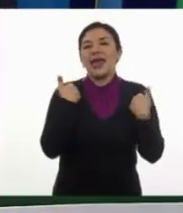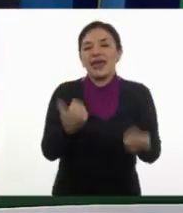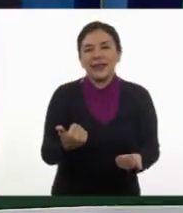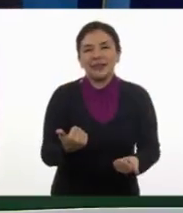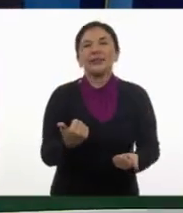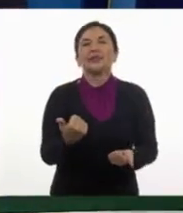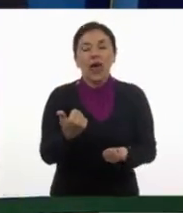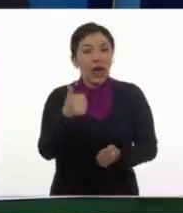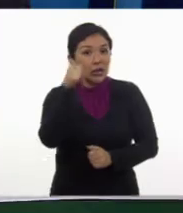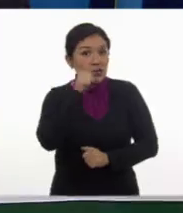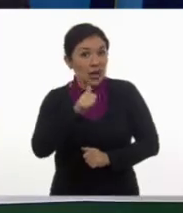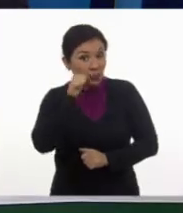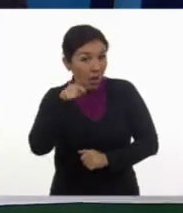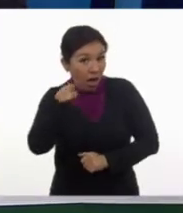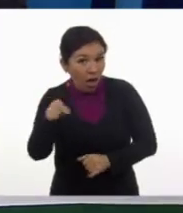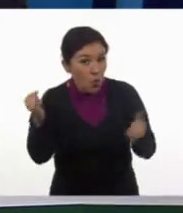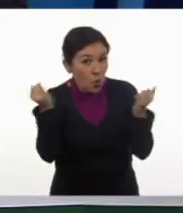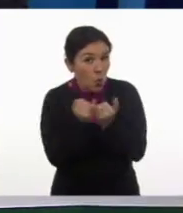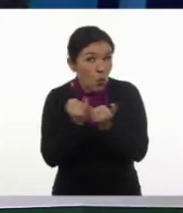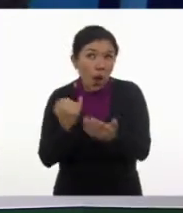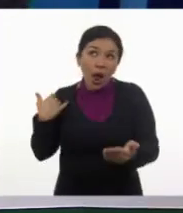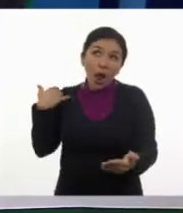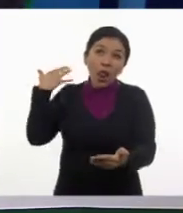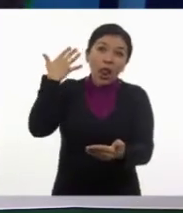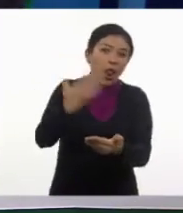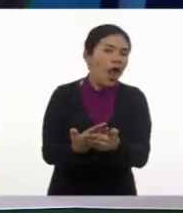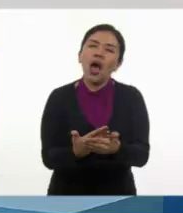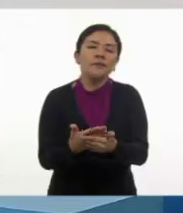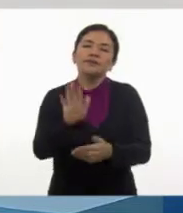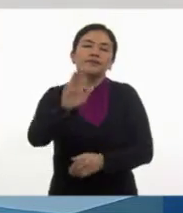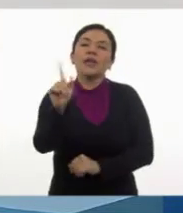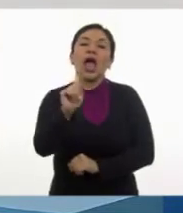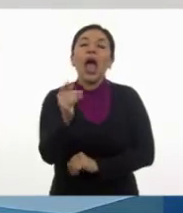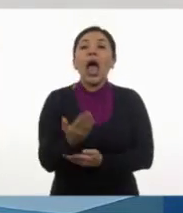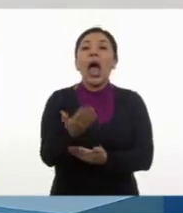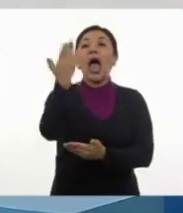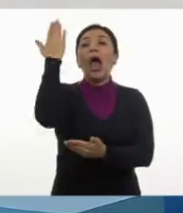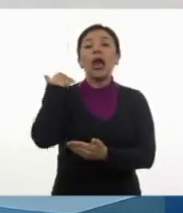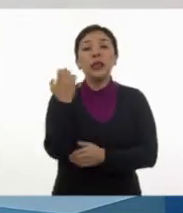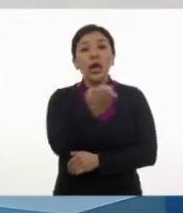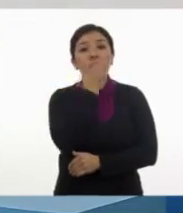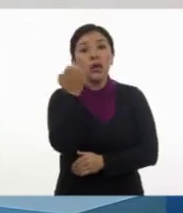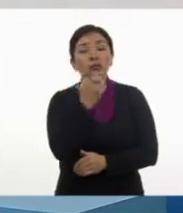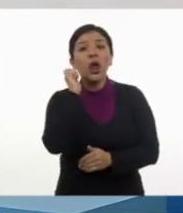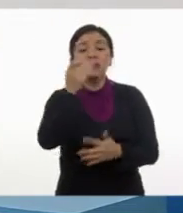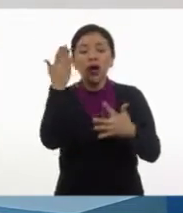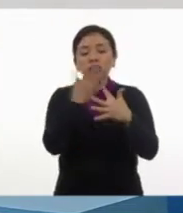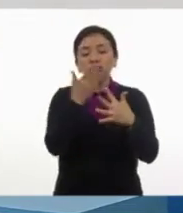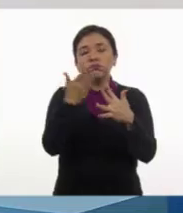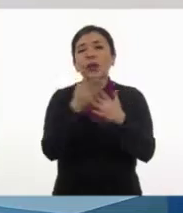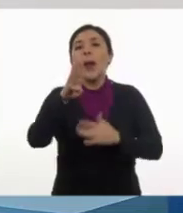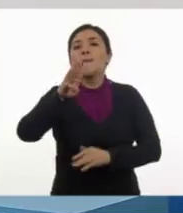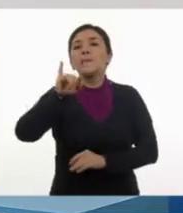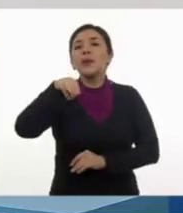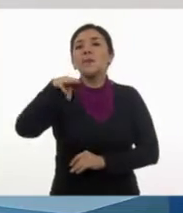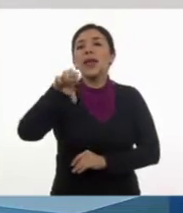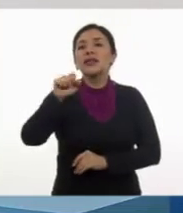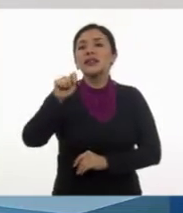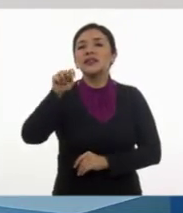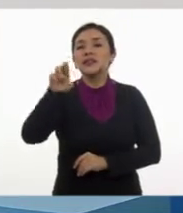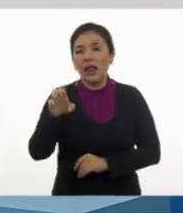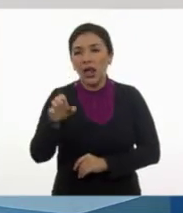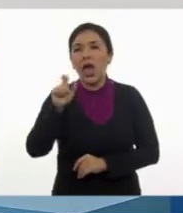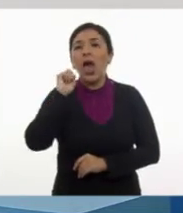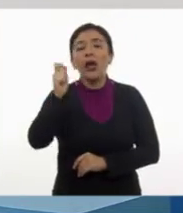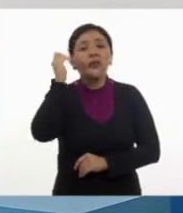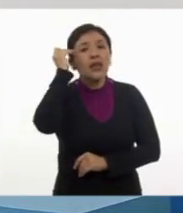no siempre fue así, ¿verdad, maestra? Bueno, no. Anteriormente, el ciclo escolar se dividía en bimestres. Es decir,